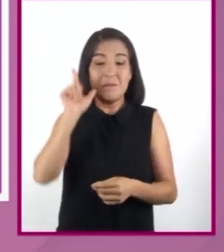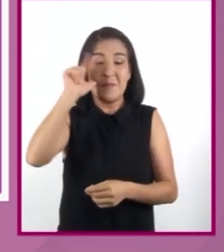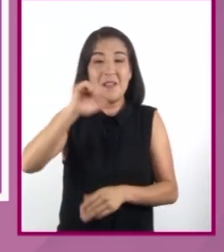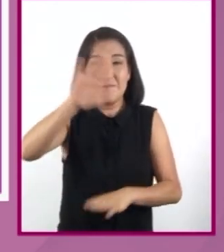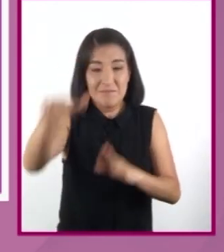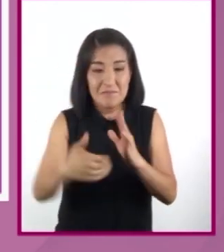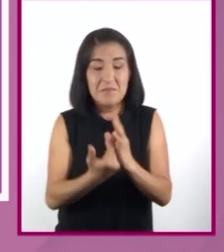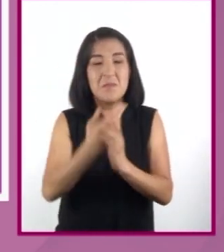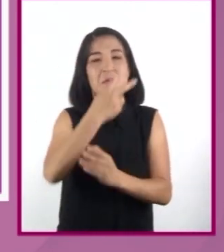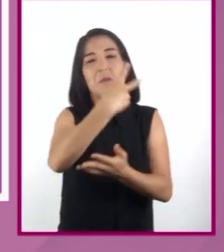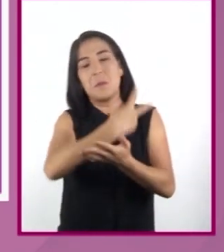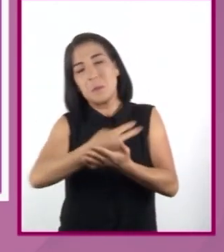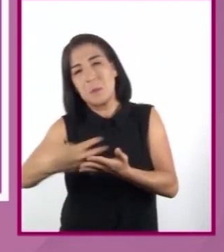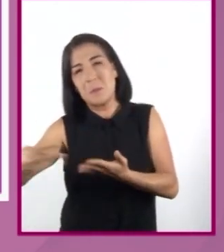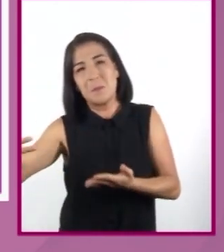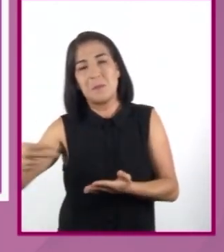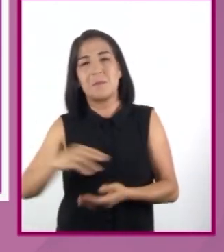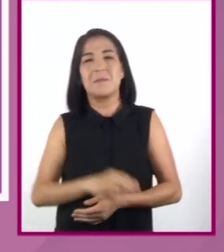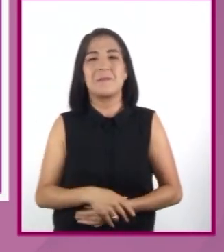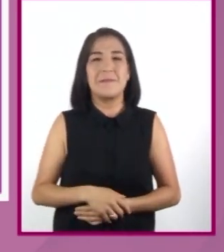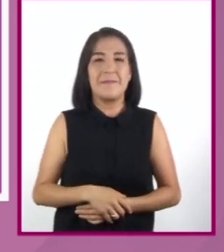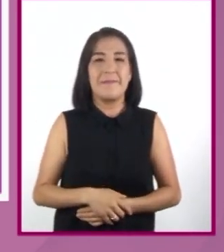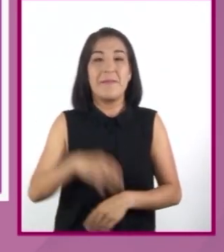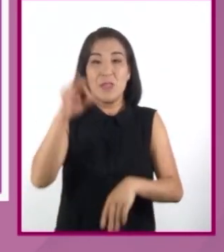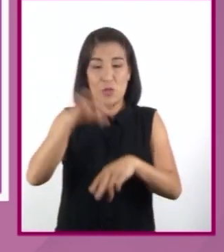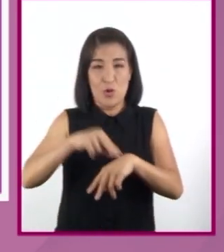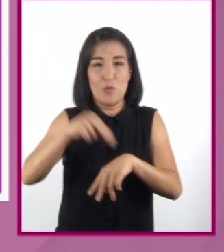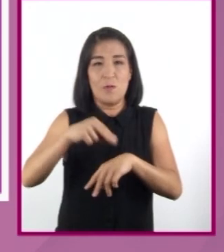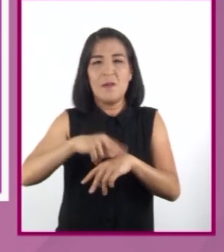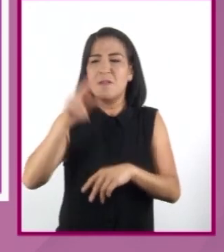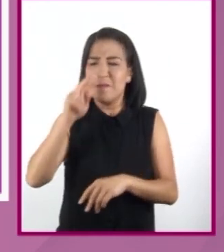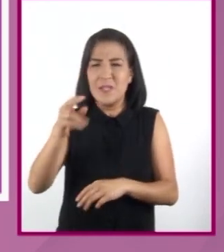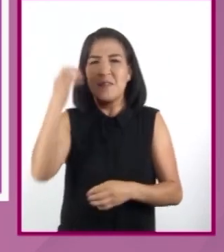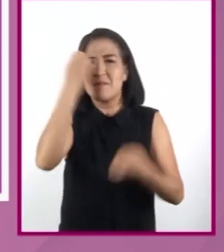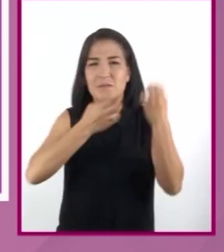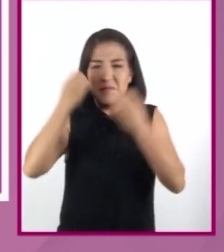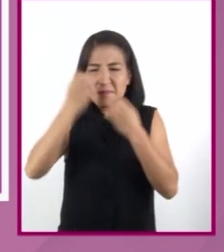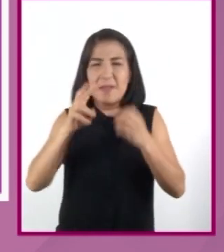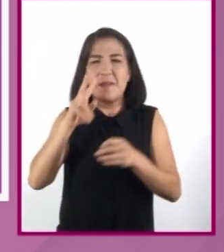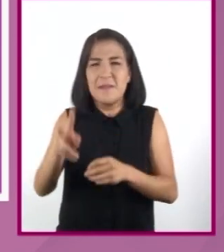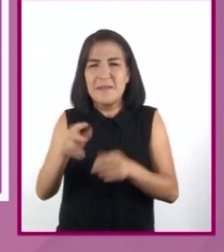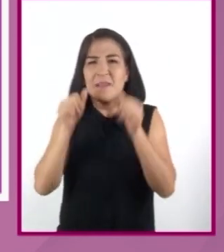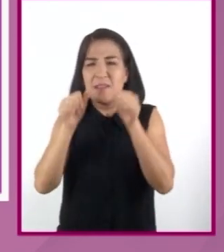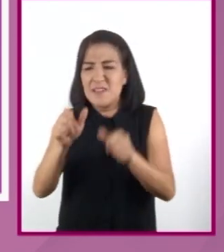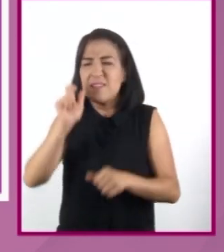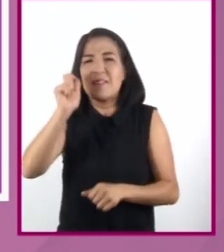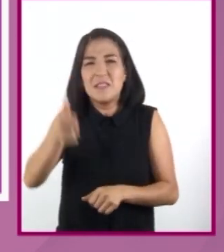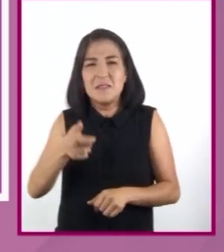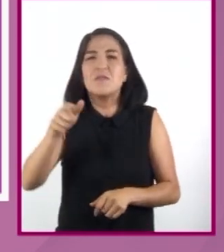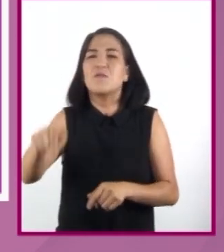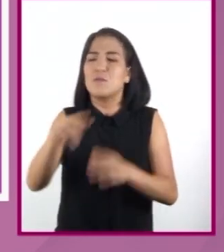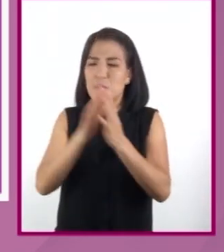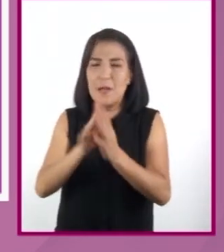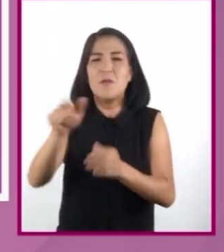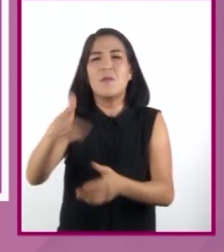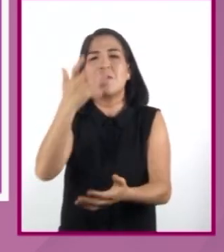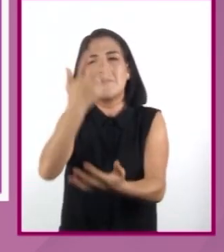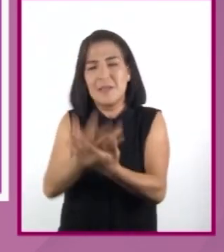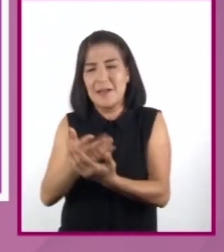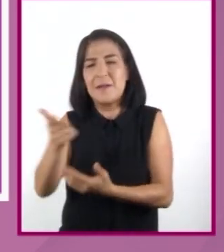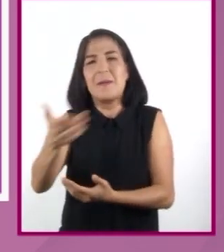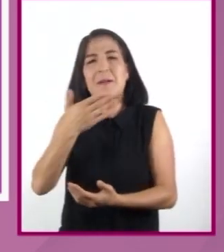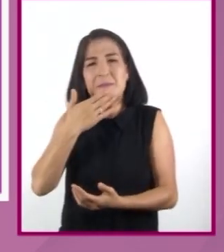desvanecida. El médico de Jordán la examinó con suma atención, ordenándole calma y descanso